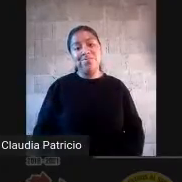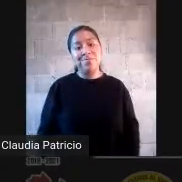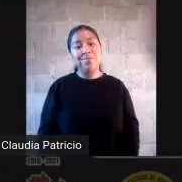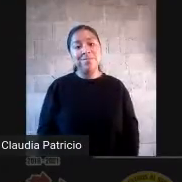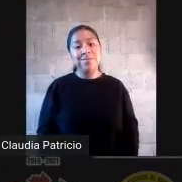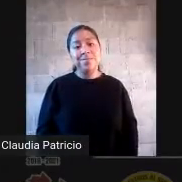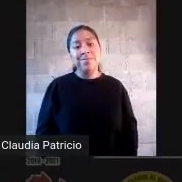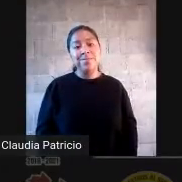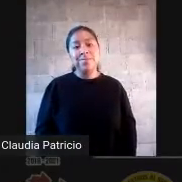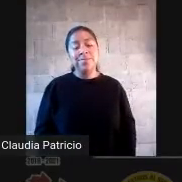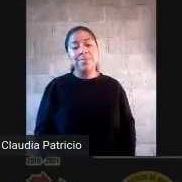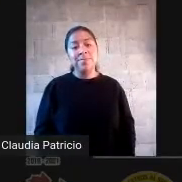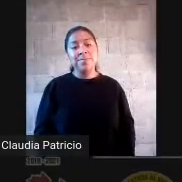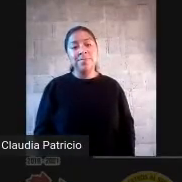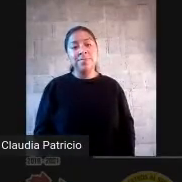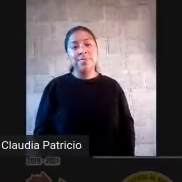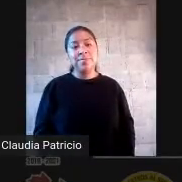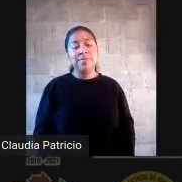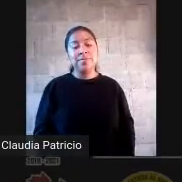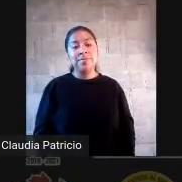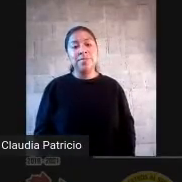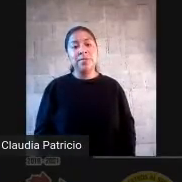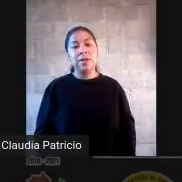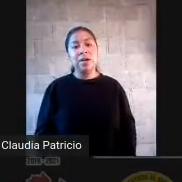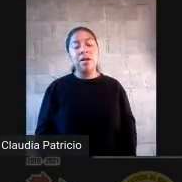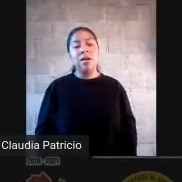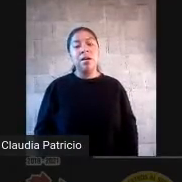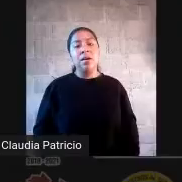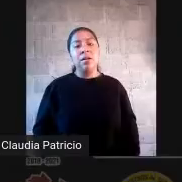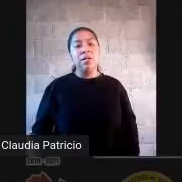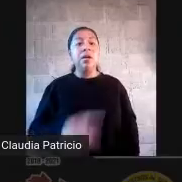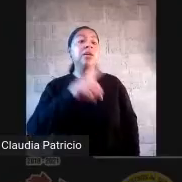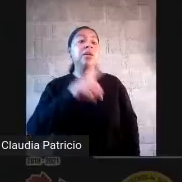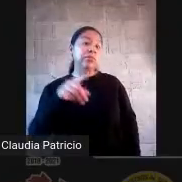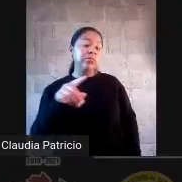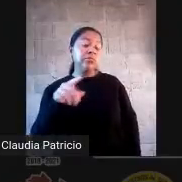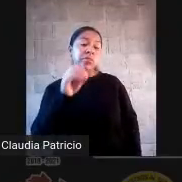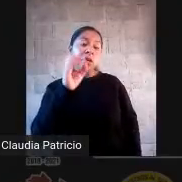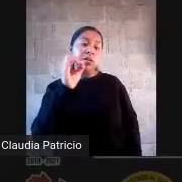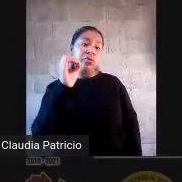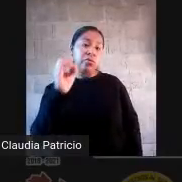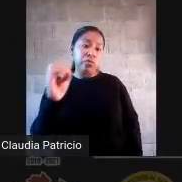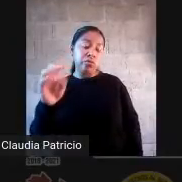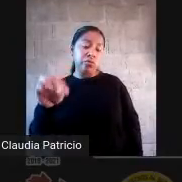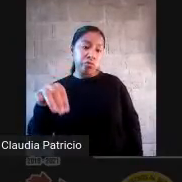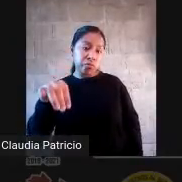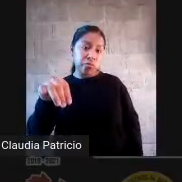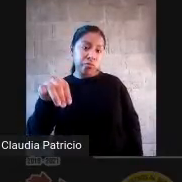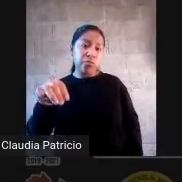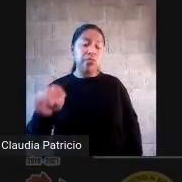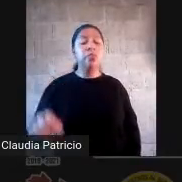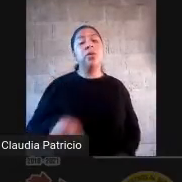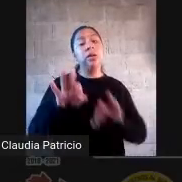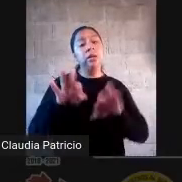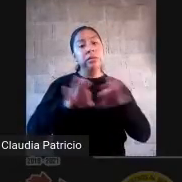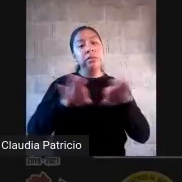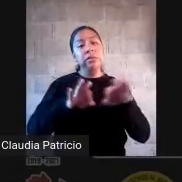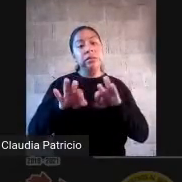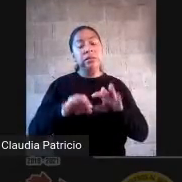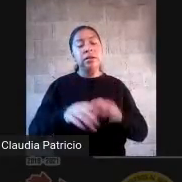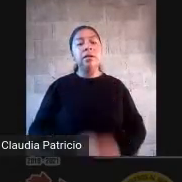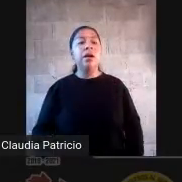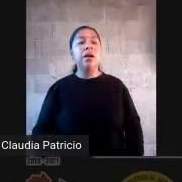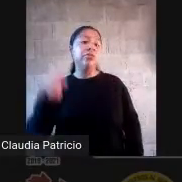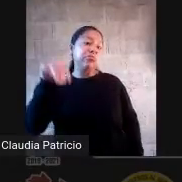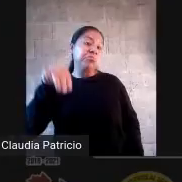Moodle o de la plataforma Zoom, ¿no? Esta misma, que es el StreamYard. Y así, por el estilo,